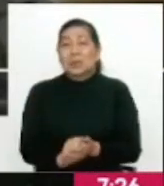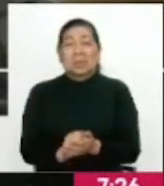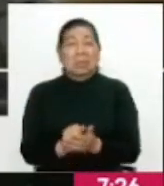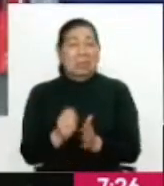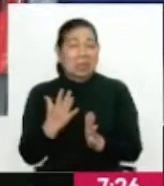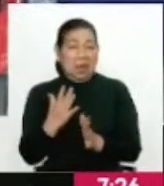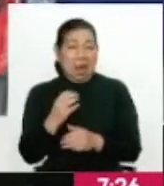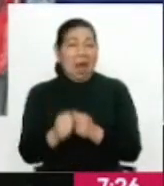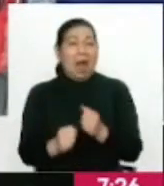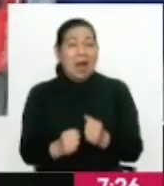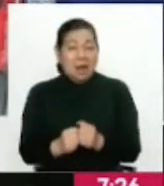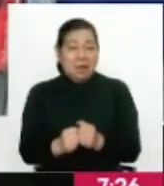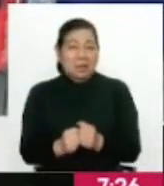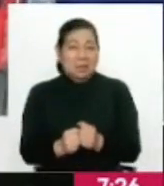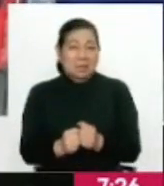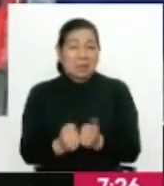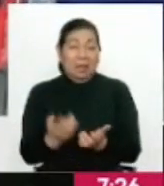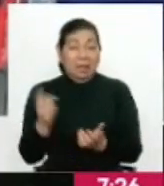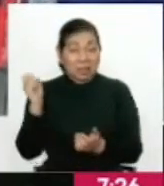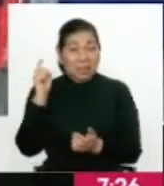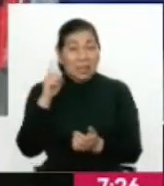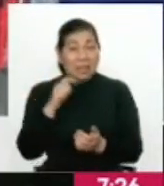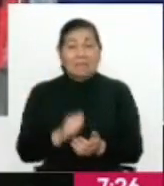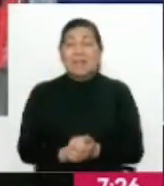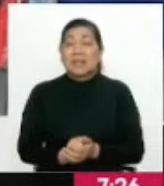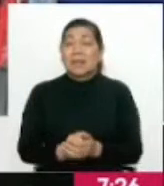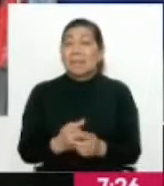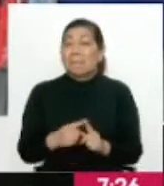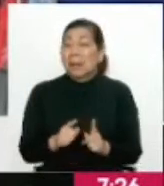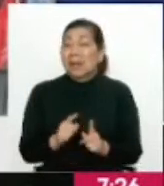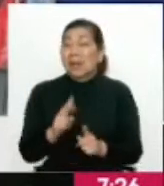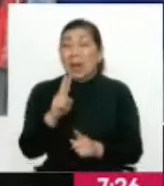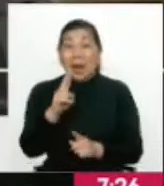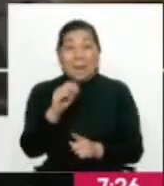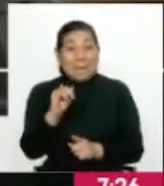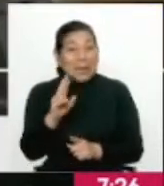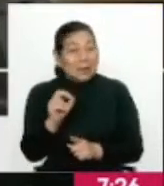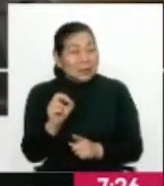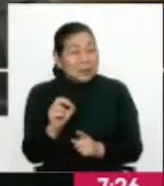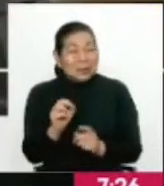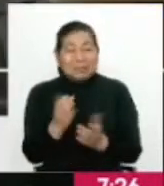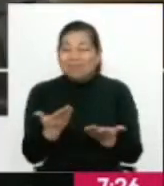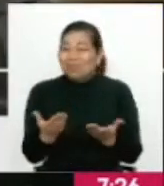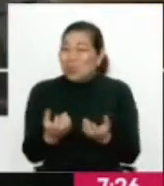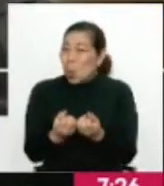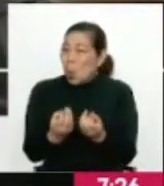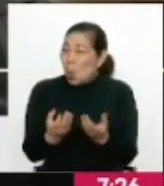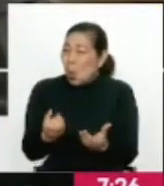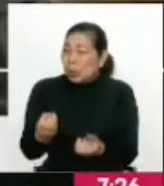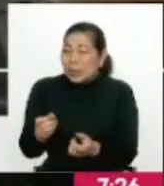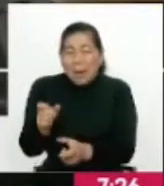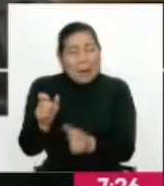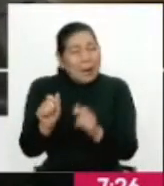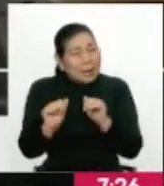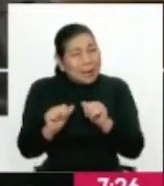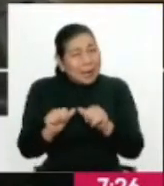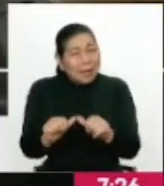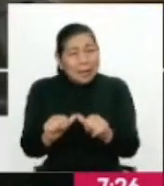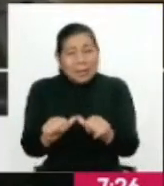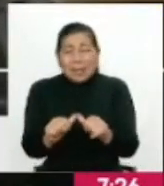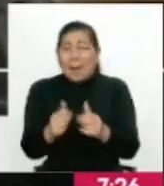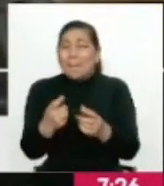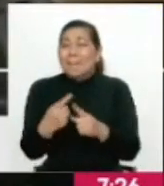unos 10 años en una fase crítica, pero el virus también mutó para perdurar en el